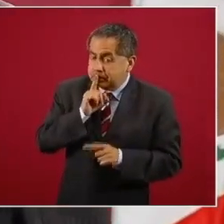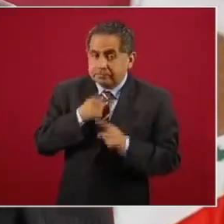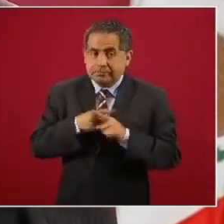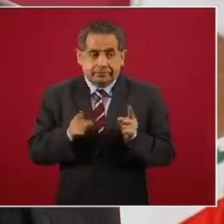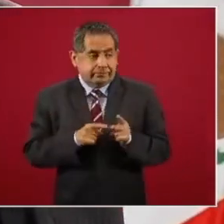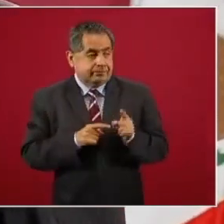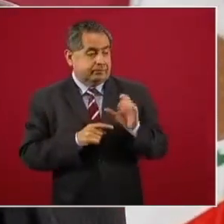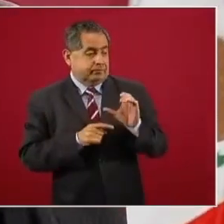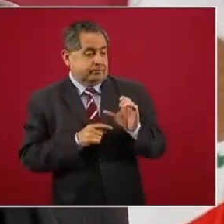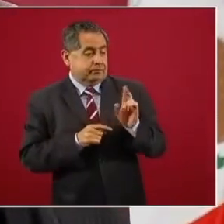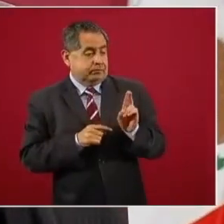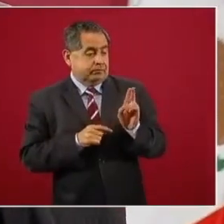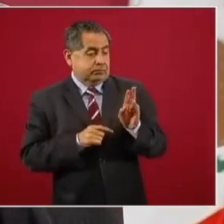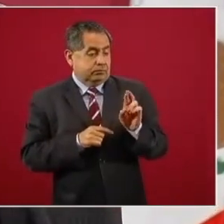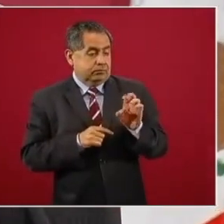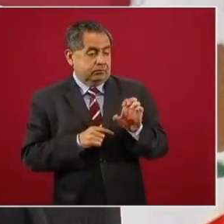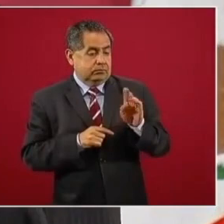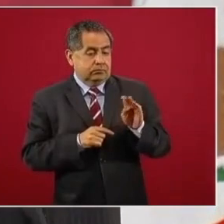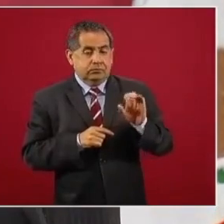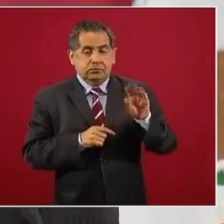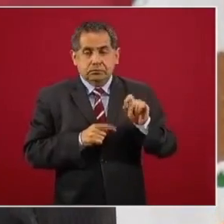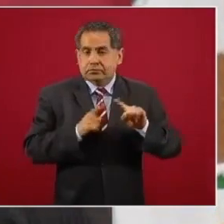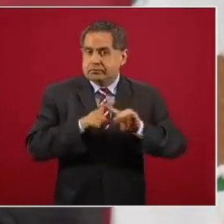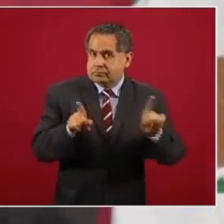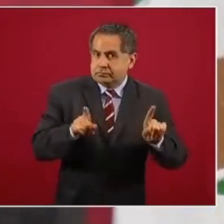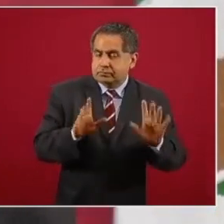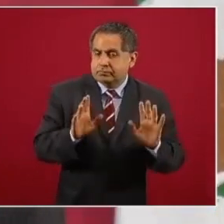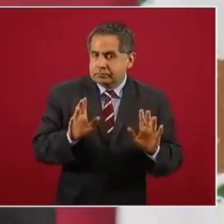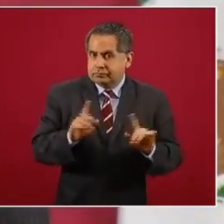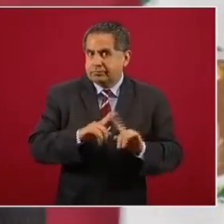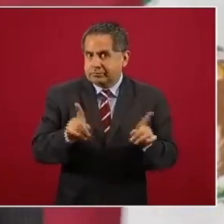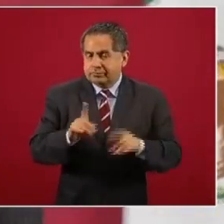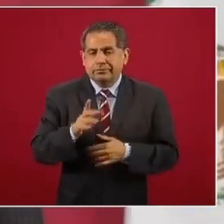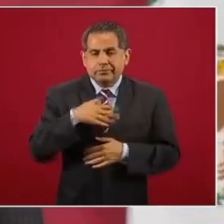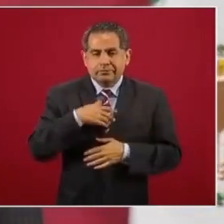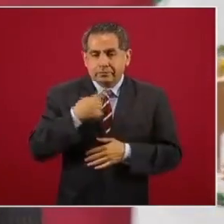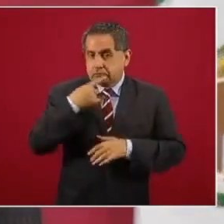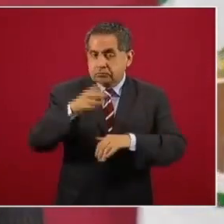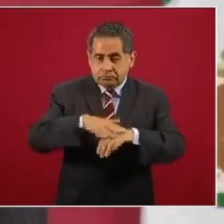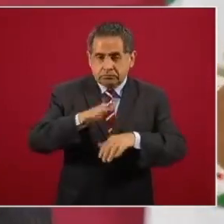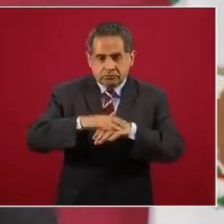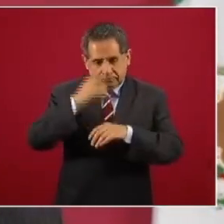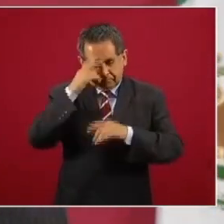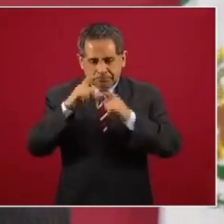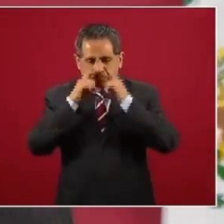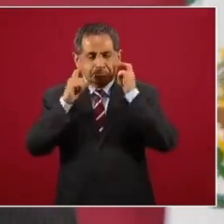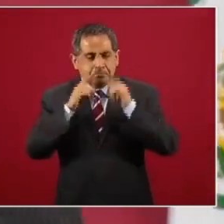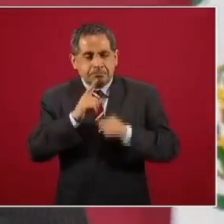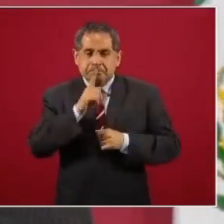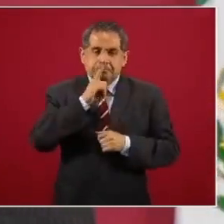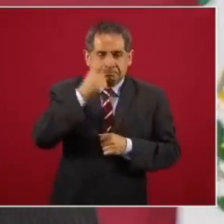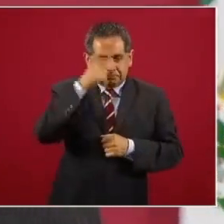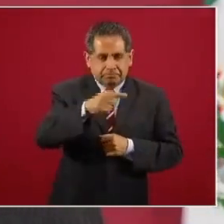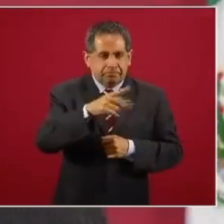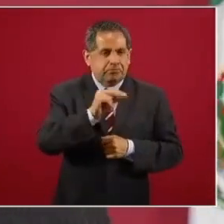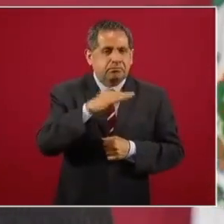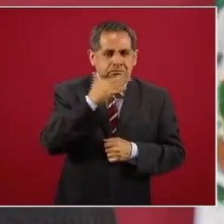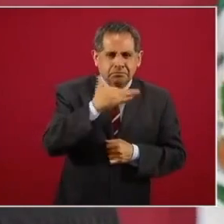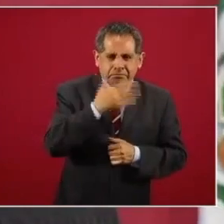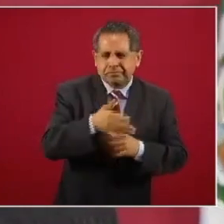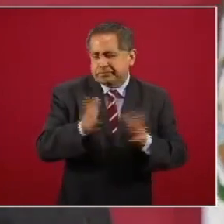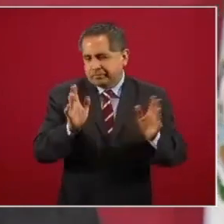no haya corrupción. Eso fue lo que dije. Entonces,